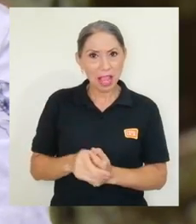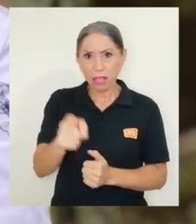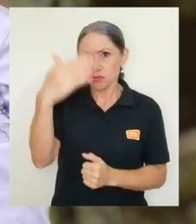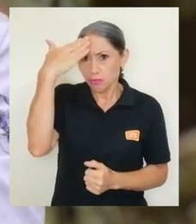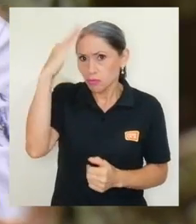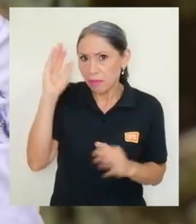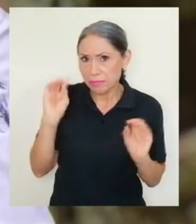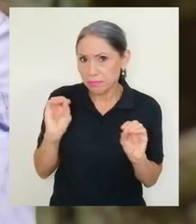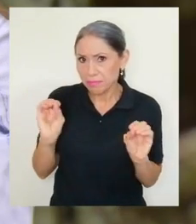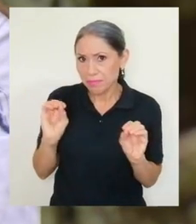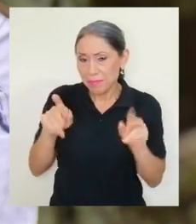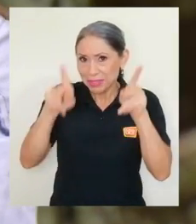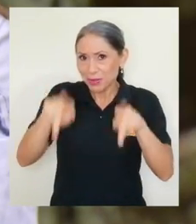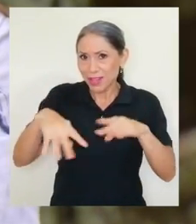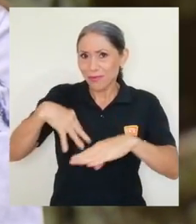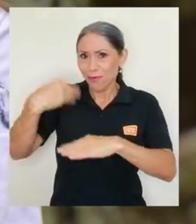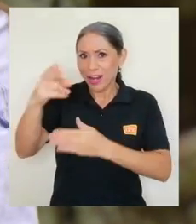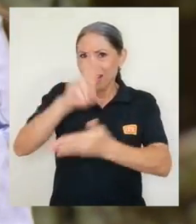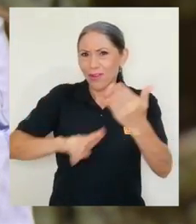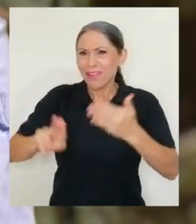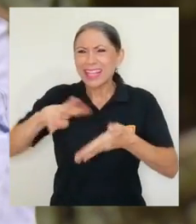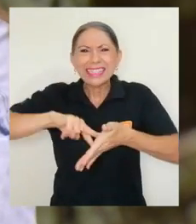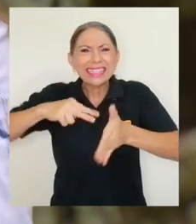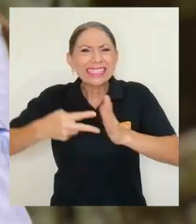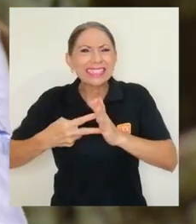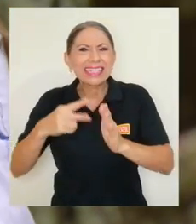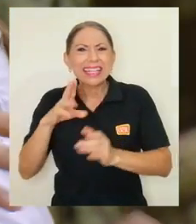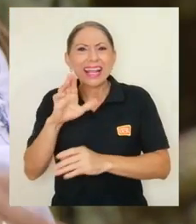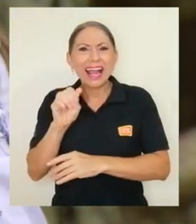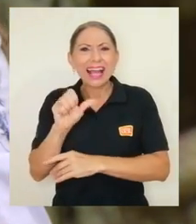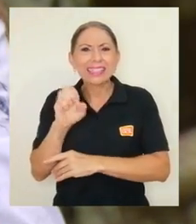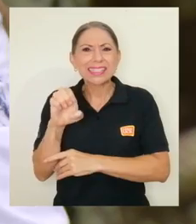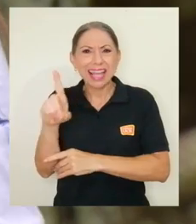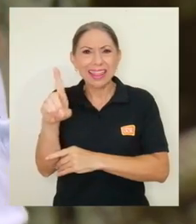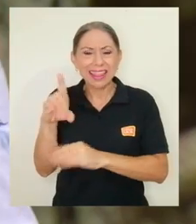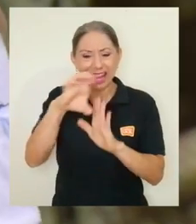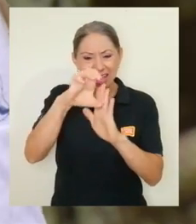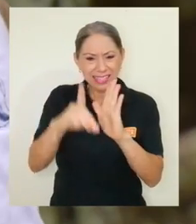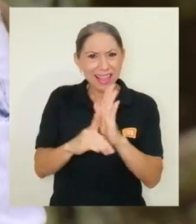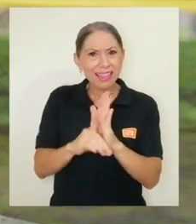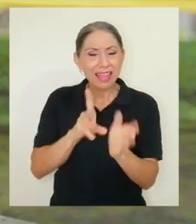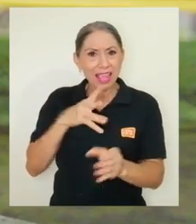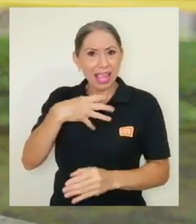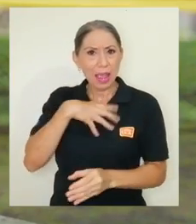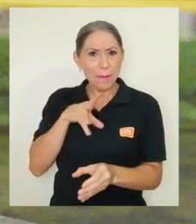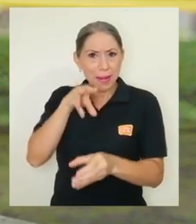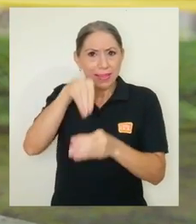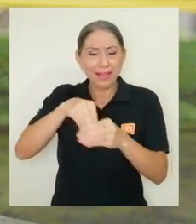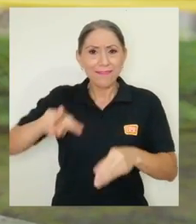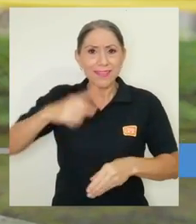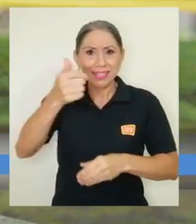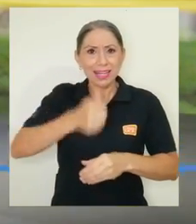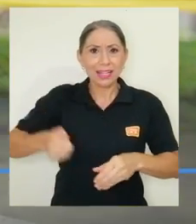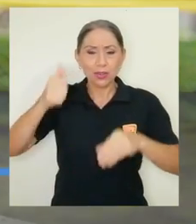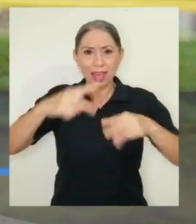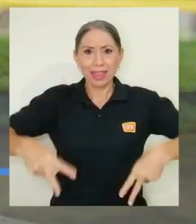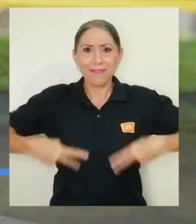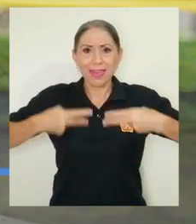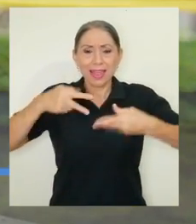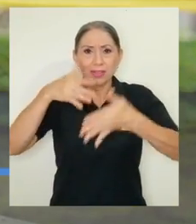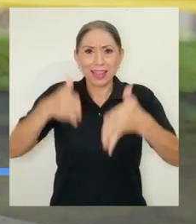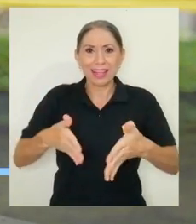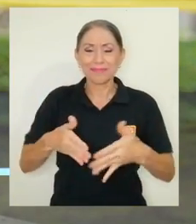público que no conoce, al público fuera de la universidad, ¿qué es el CASET que pertenece a la Vicerrectoría de Vida Estudiantil? Sí, buenos días.